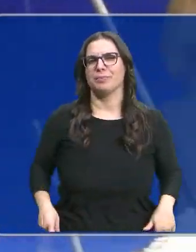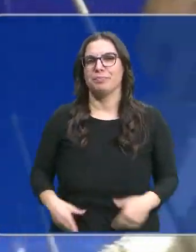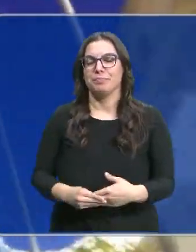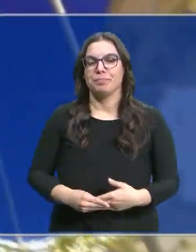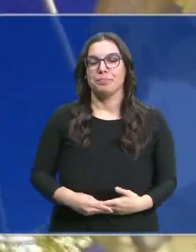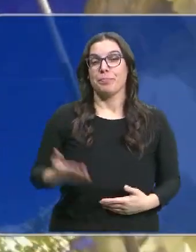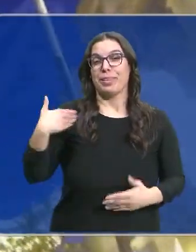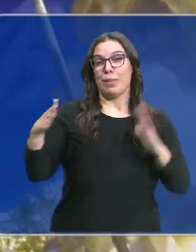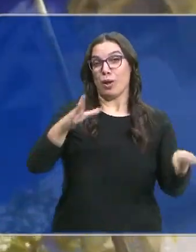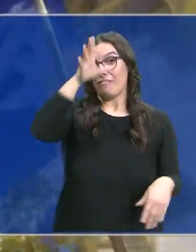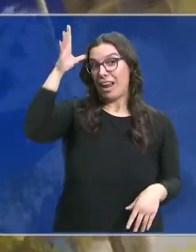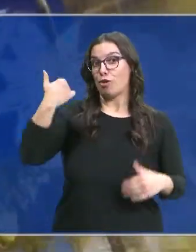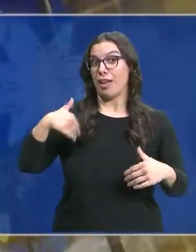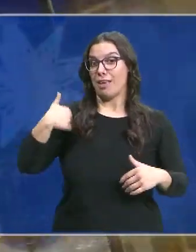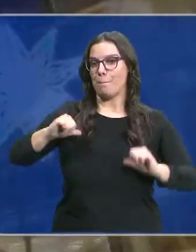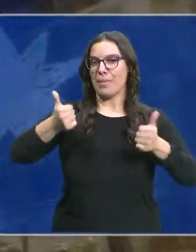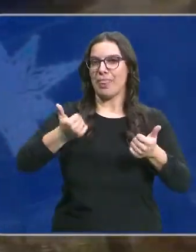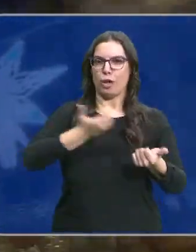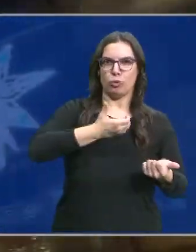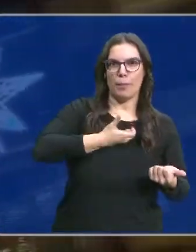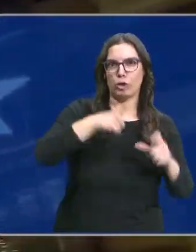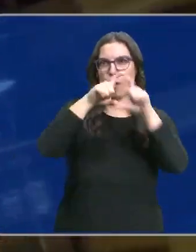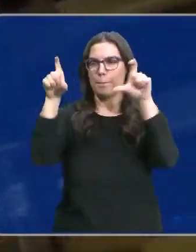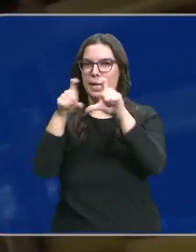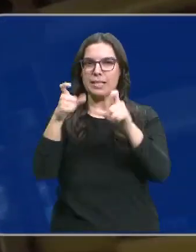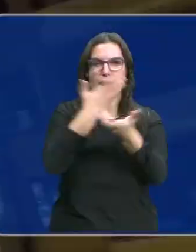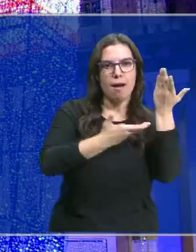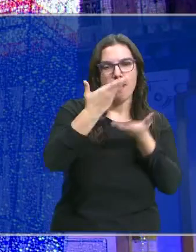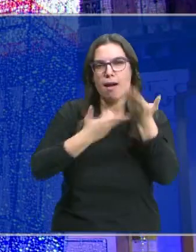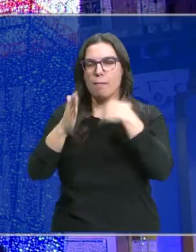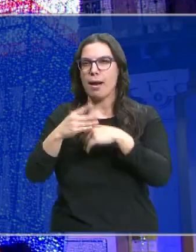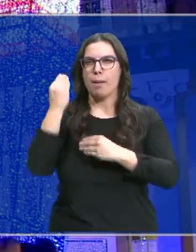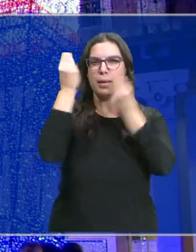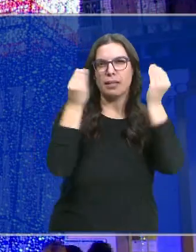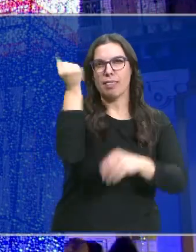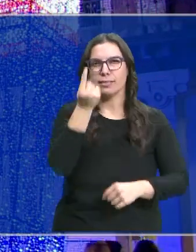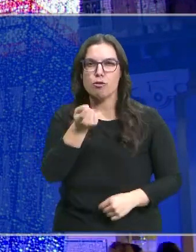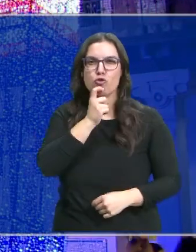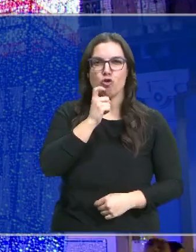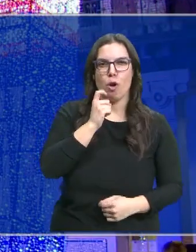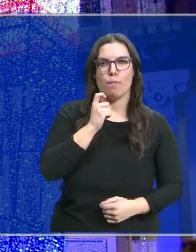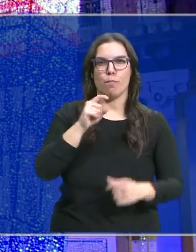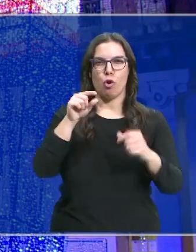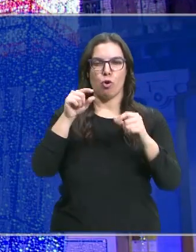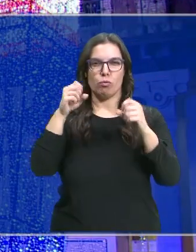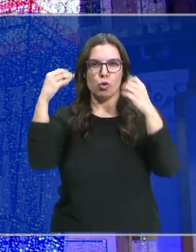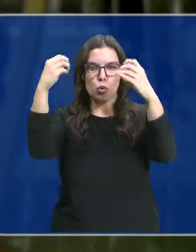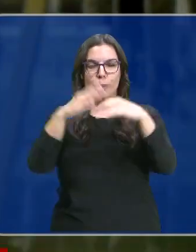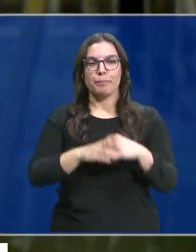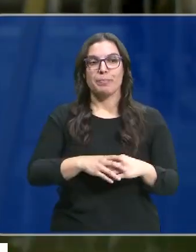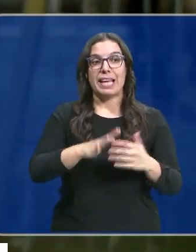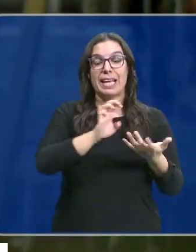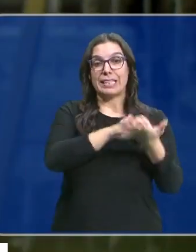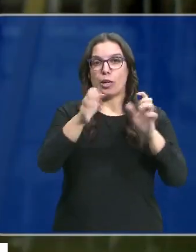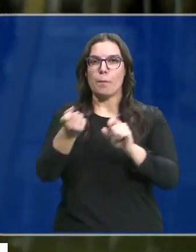Desde los meses de verano empresas y ayuntamientos trabajan de manera conjunta para diseñar la iluminación navideña. Castilla y León se asemeja mucho